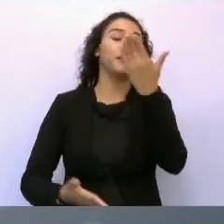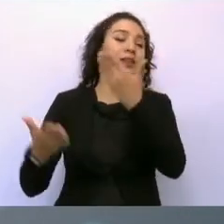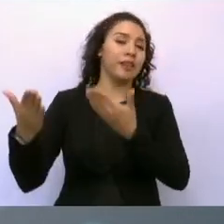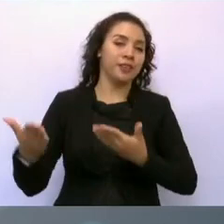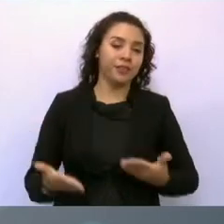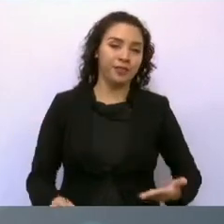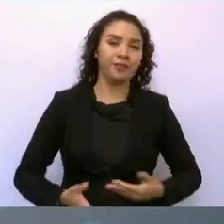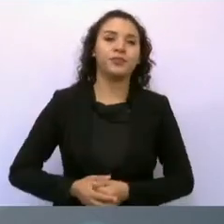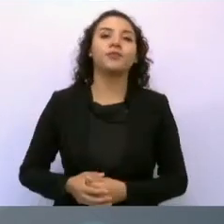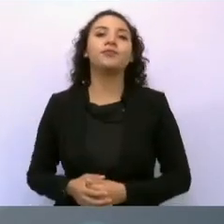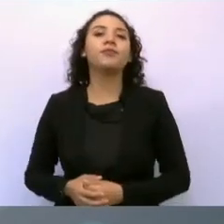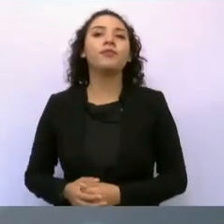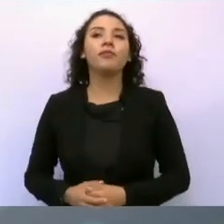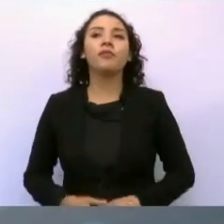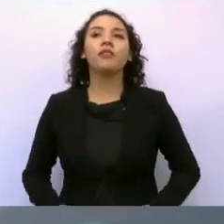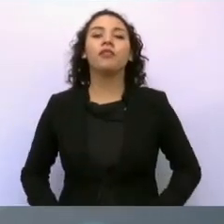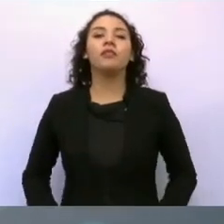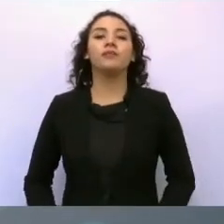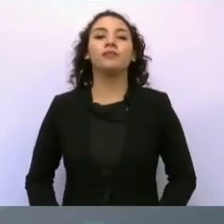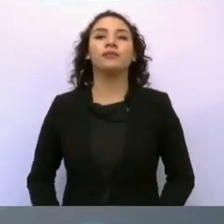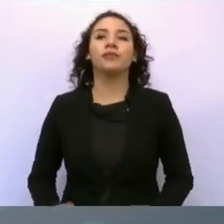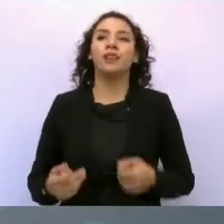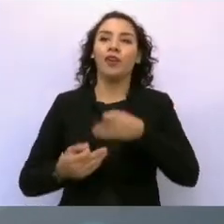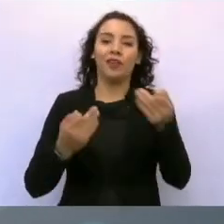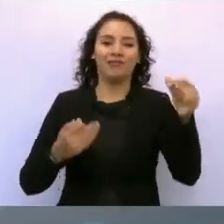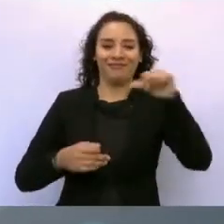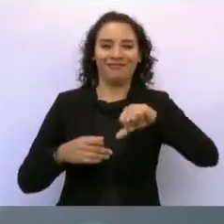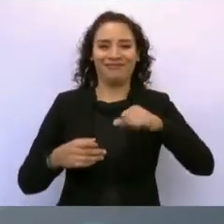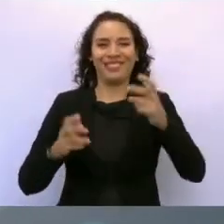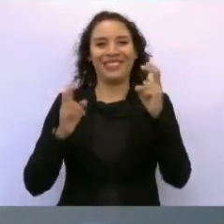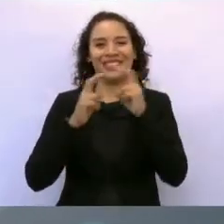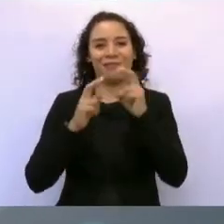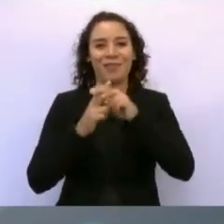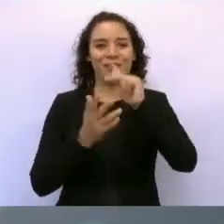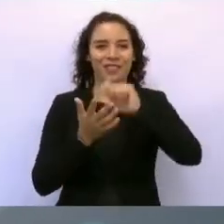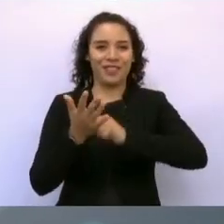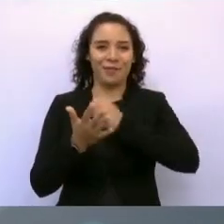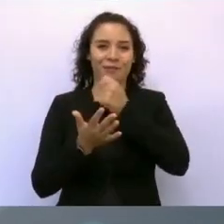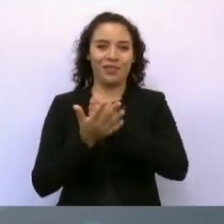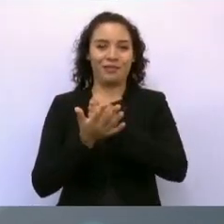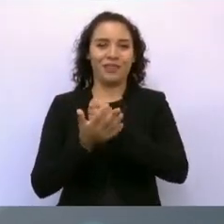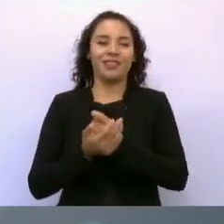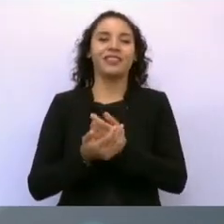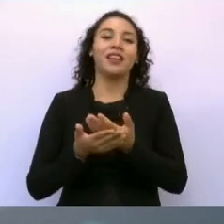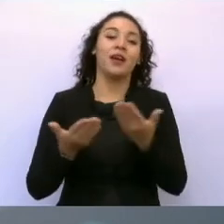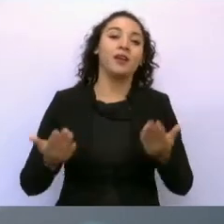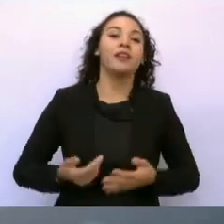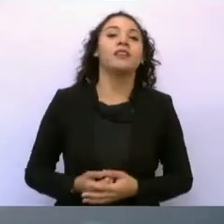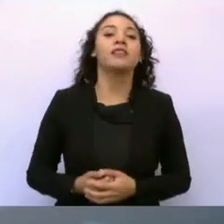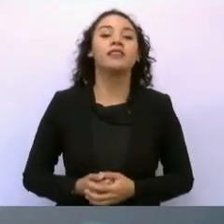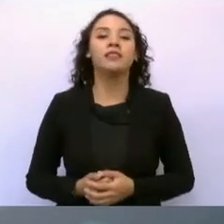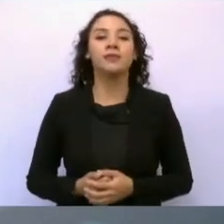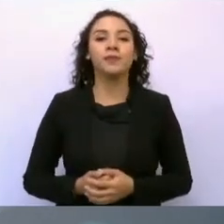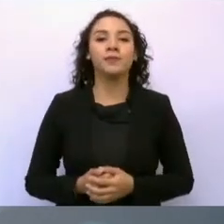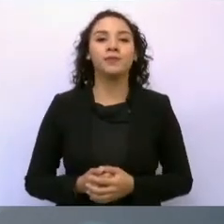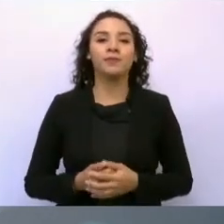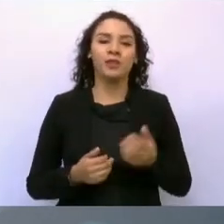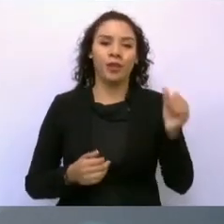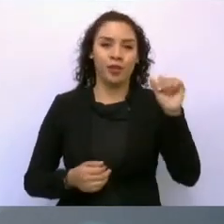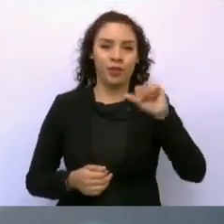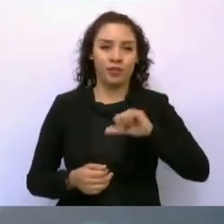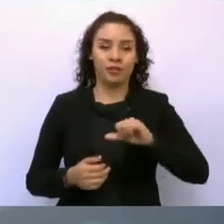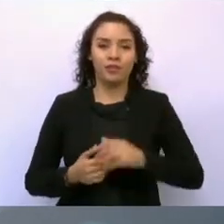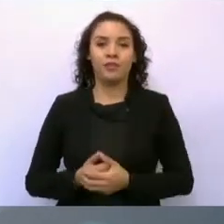al puerto de Tampico, Tamaulipas, y especialmente al hoy